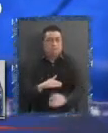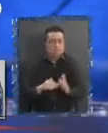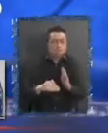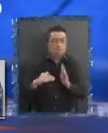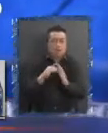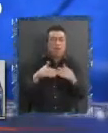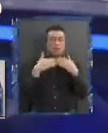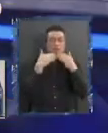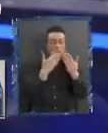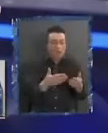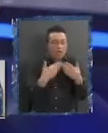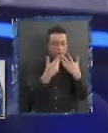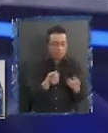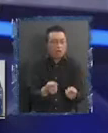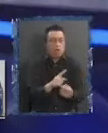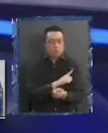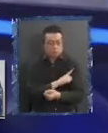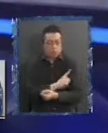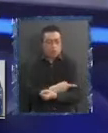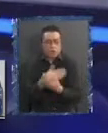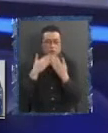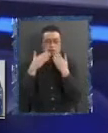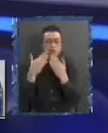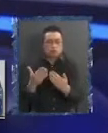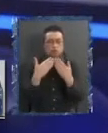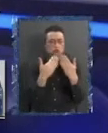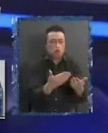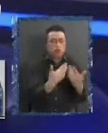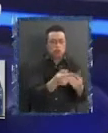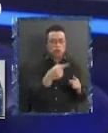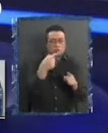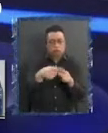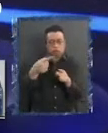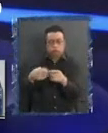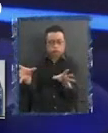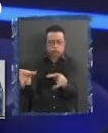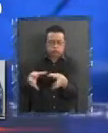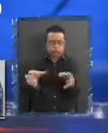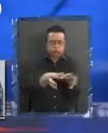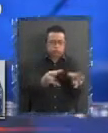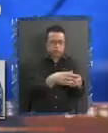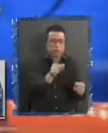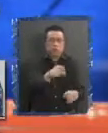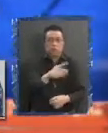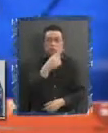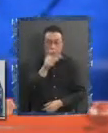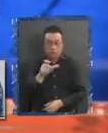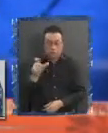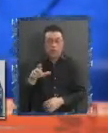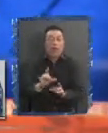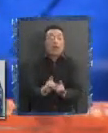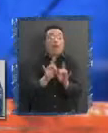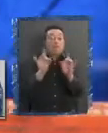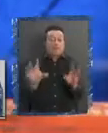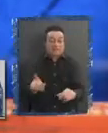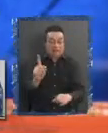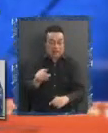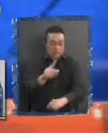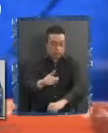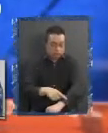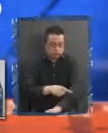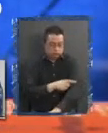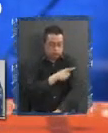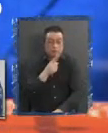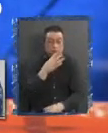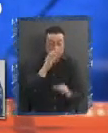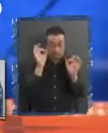competencias Que son exclusivas A un set de organizaciones Que tienen una connotación Bien específica ¿No? Y que acá se explicaba